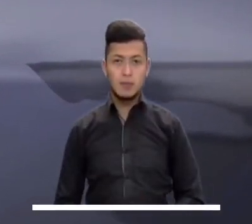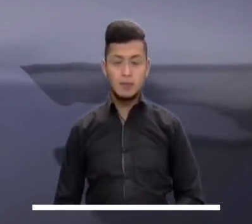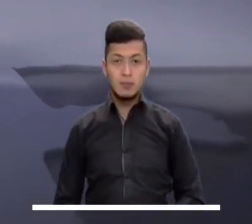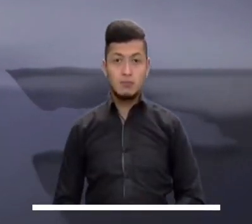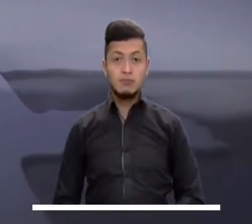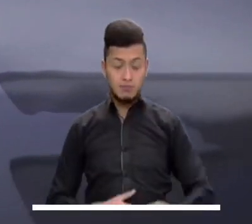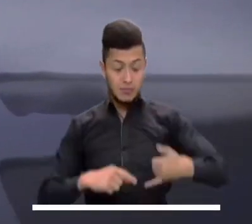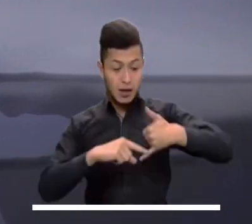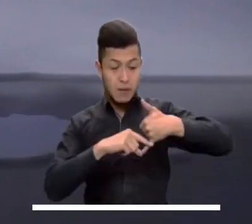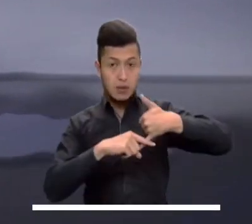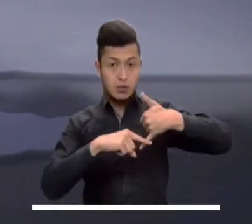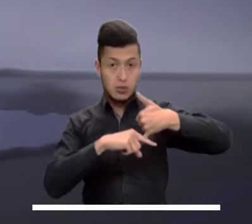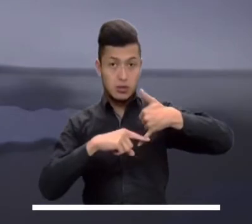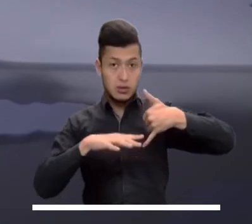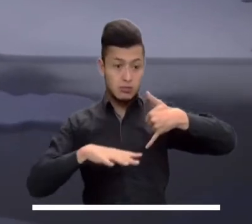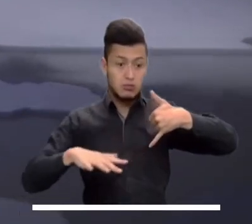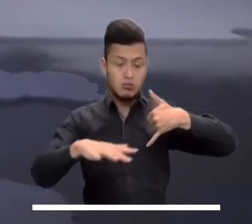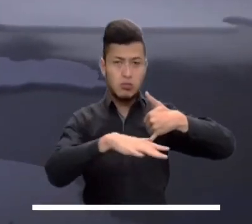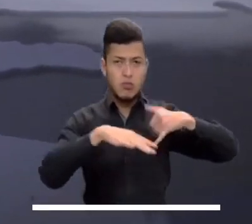Bichada.